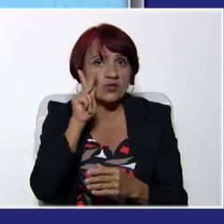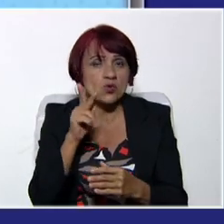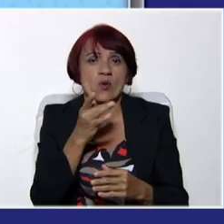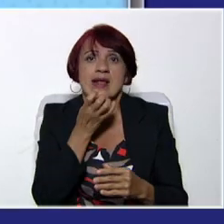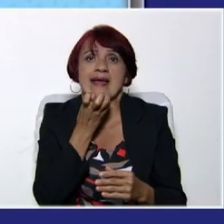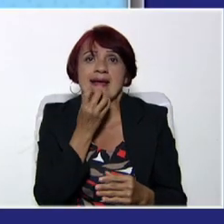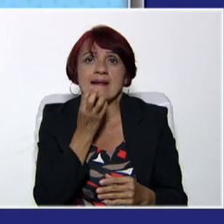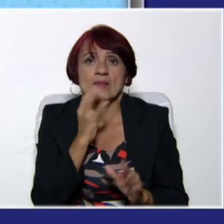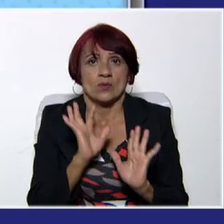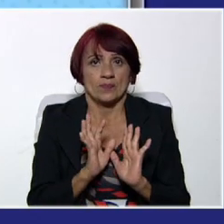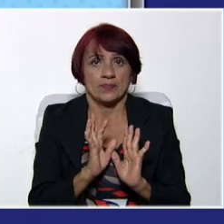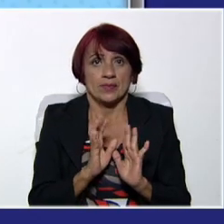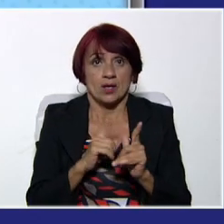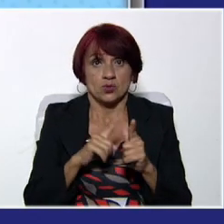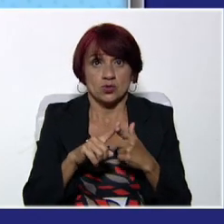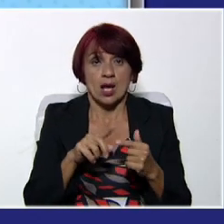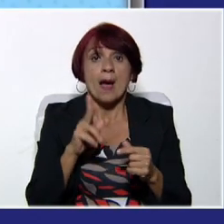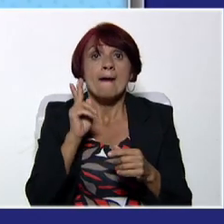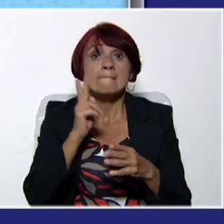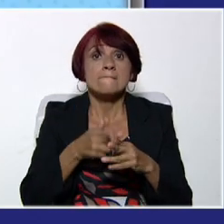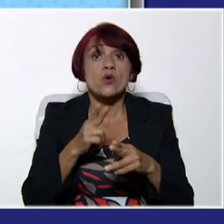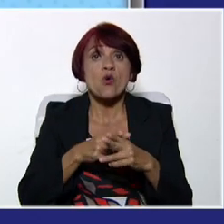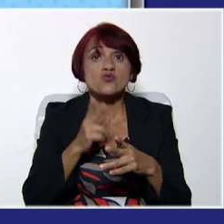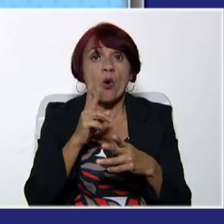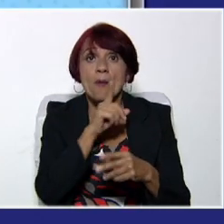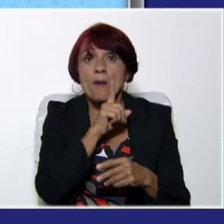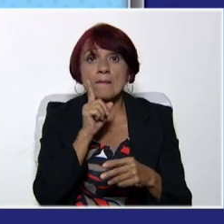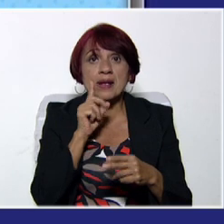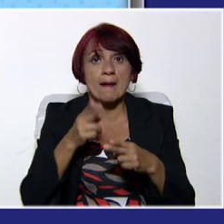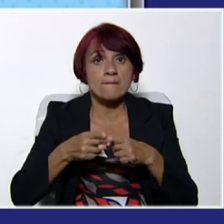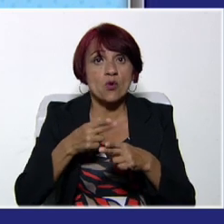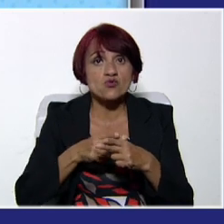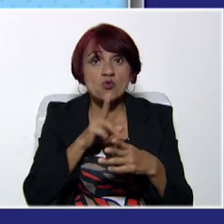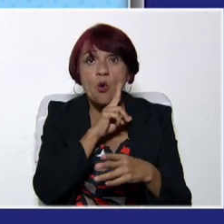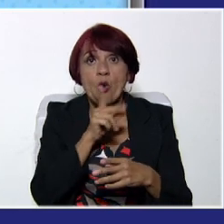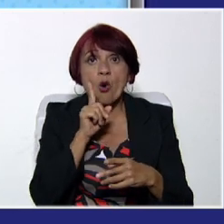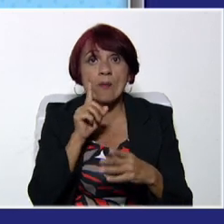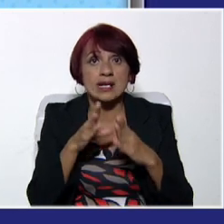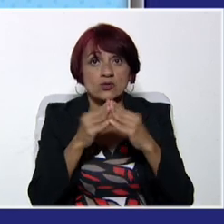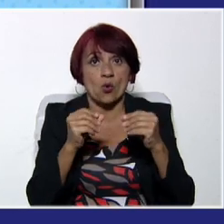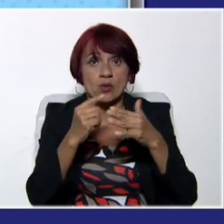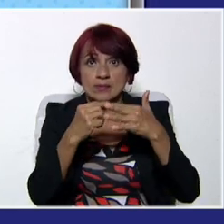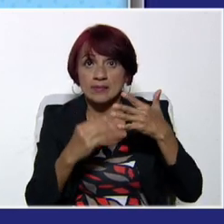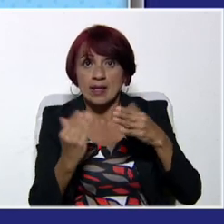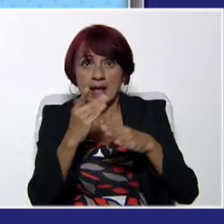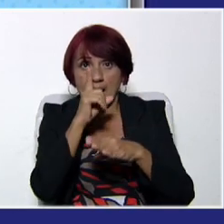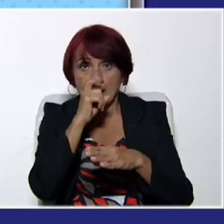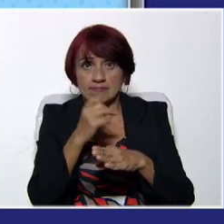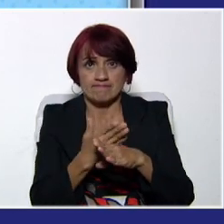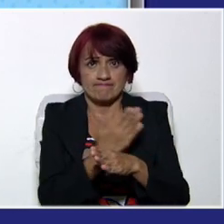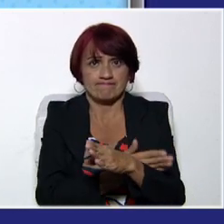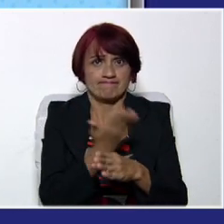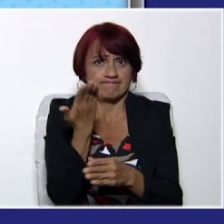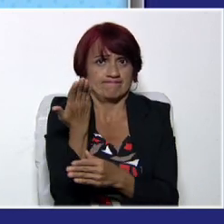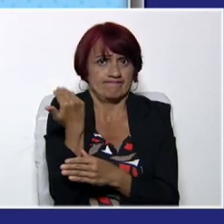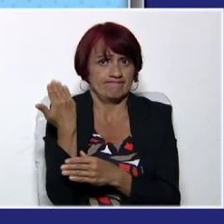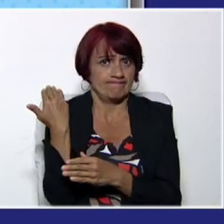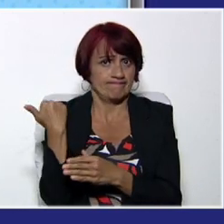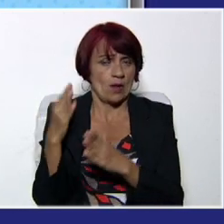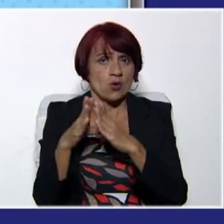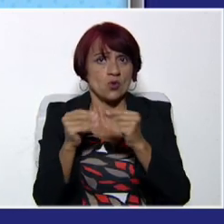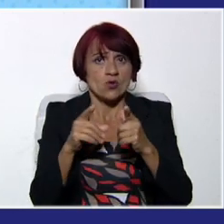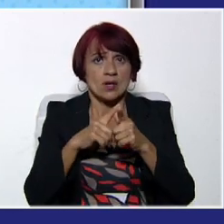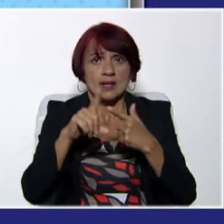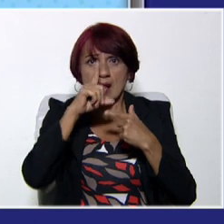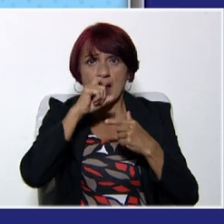Pronombres relativos y pronombres objeto. Esto aparte ya lo vimos en el momento pasado. Recuerden que esto es una cadena que